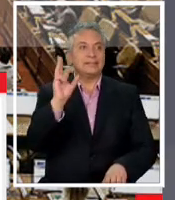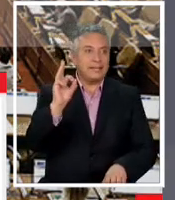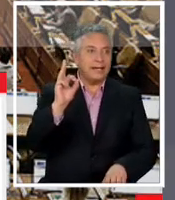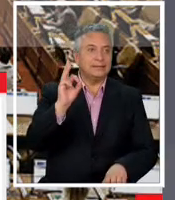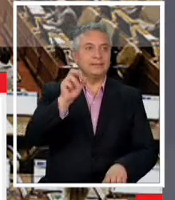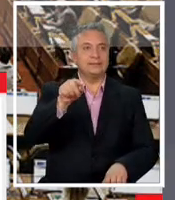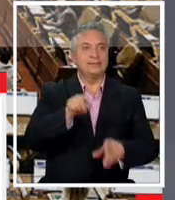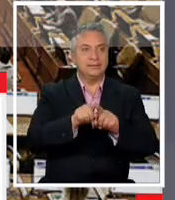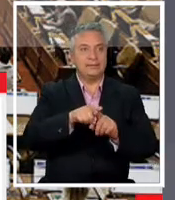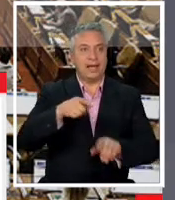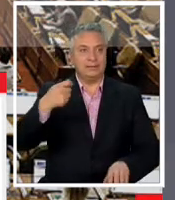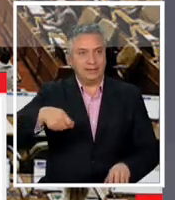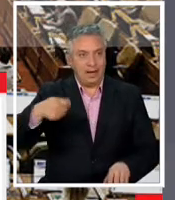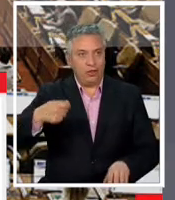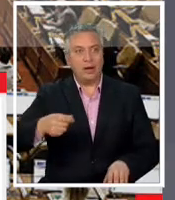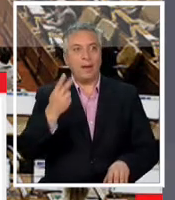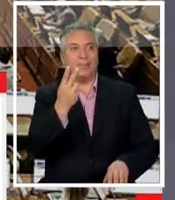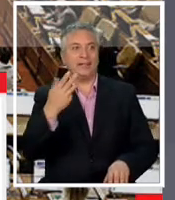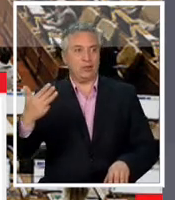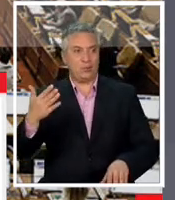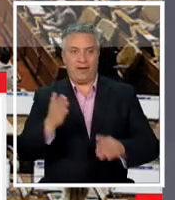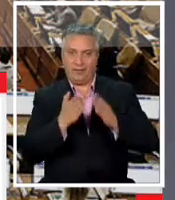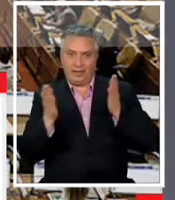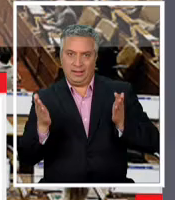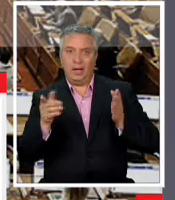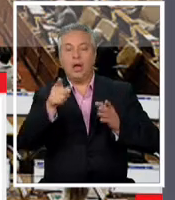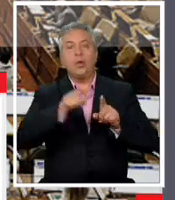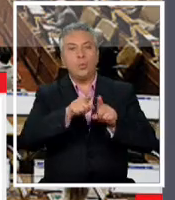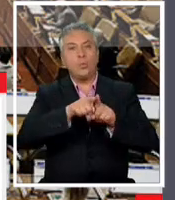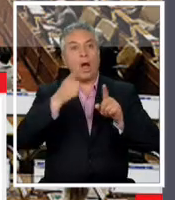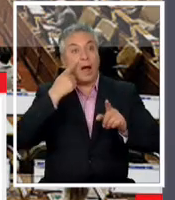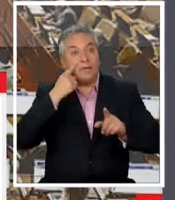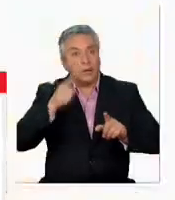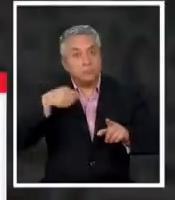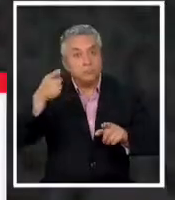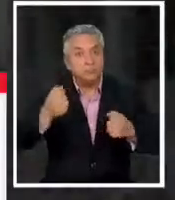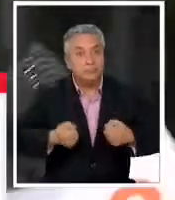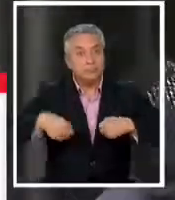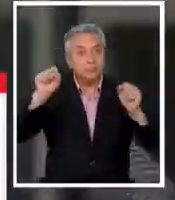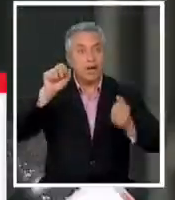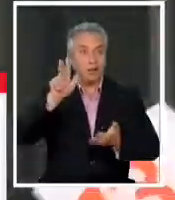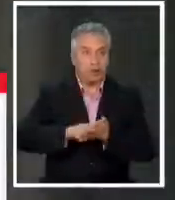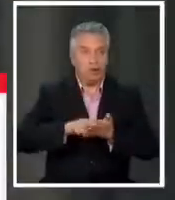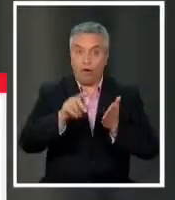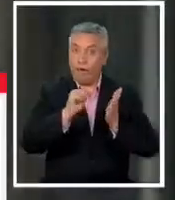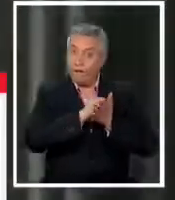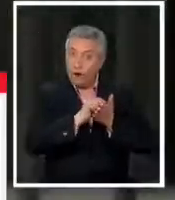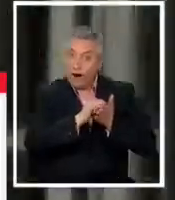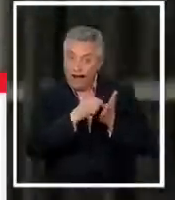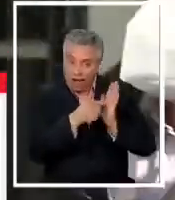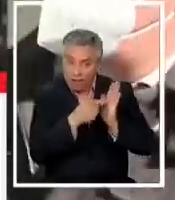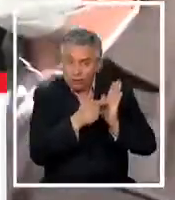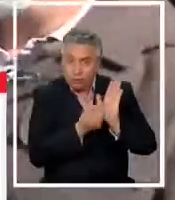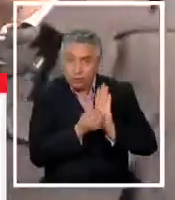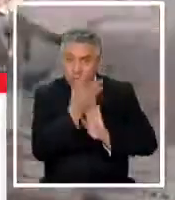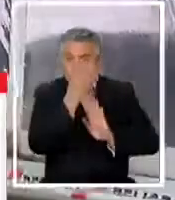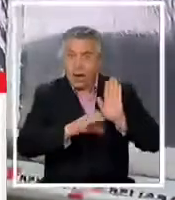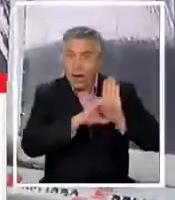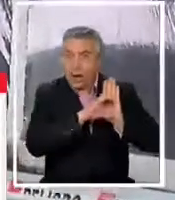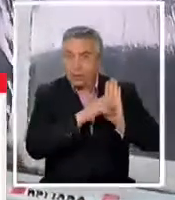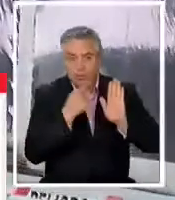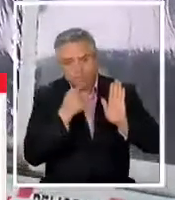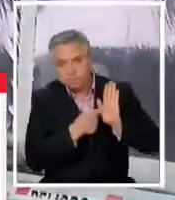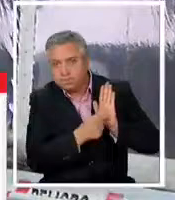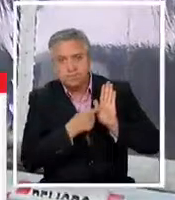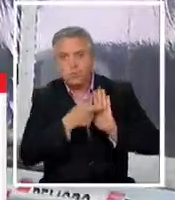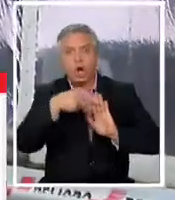solo se debate para este Congreso también para el próximo si triunfa la prueba porque en el borrador de nueva Constitución no quedó estipulada la norma